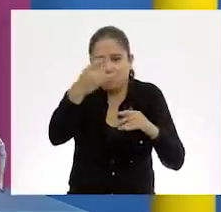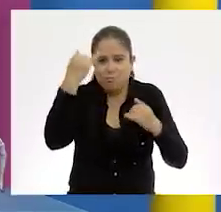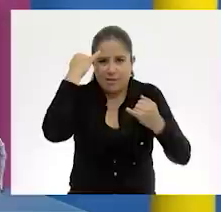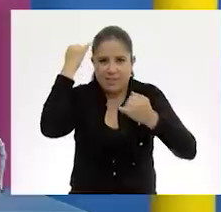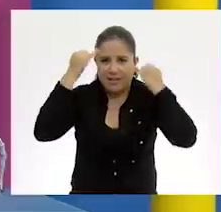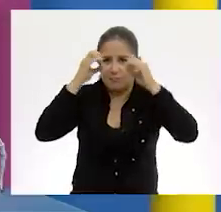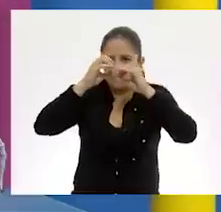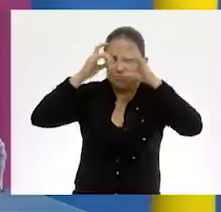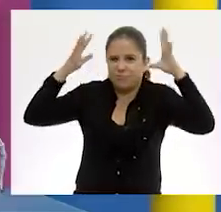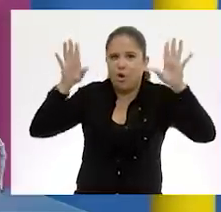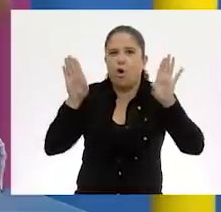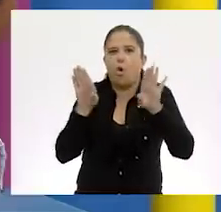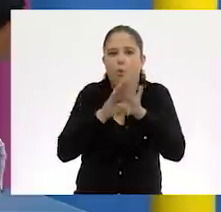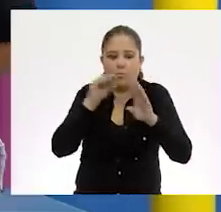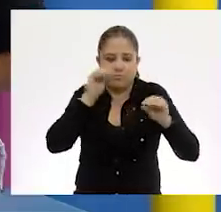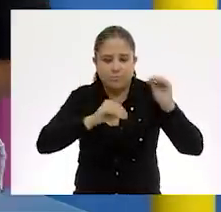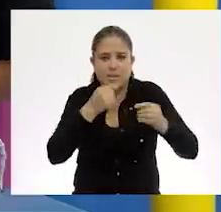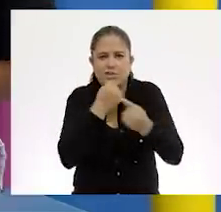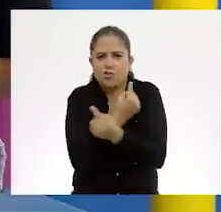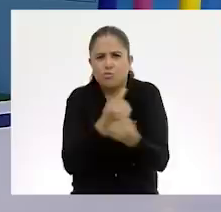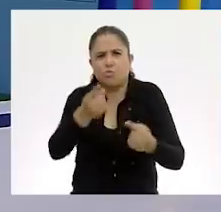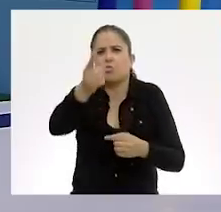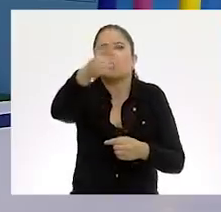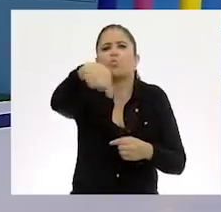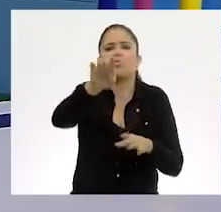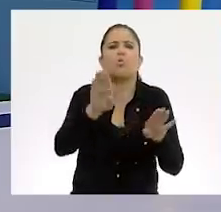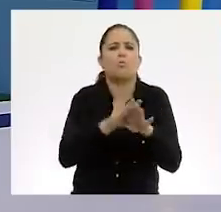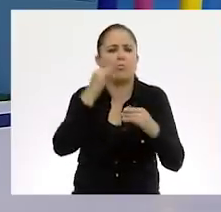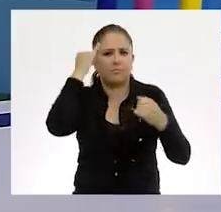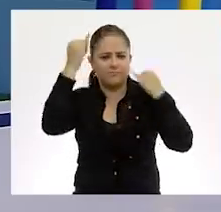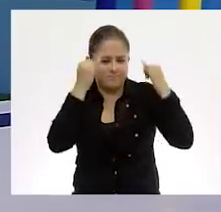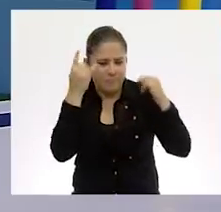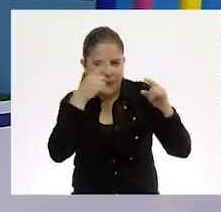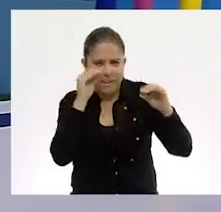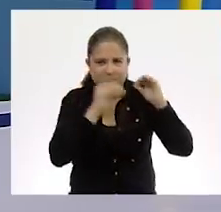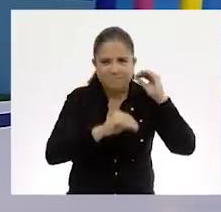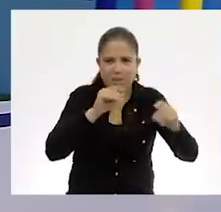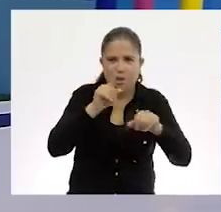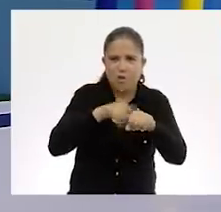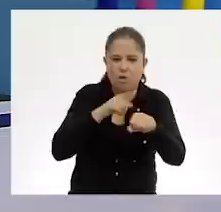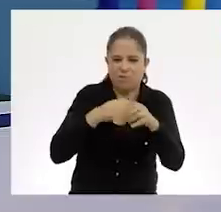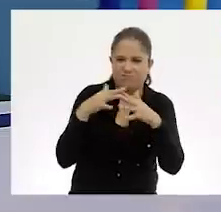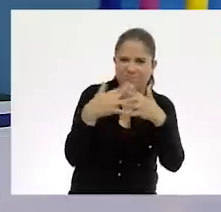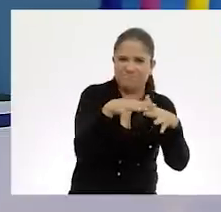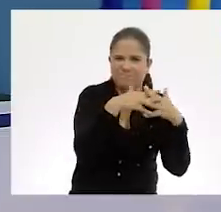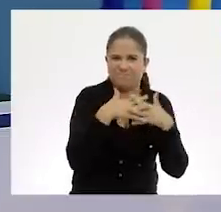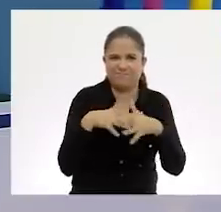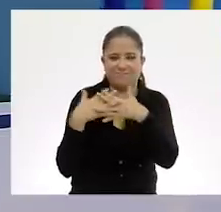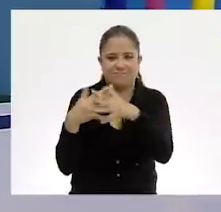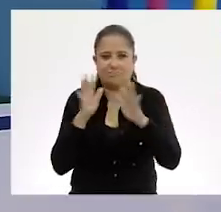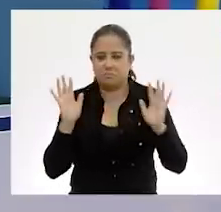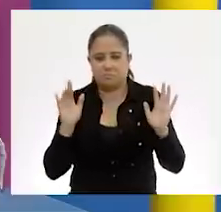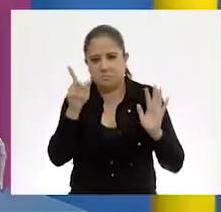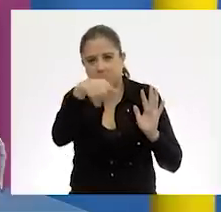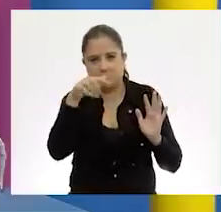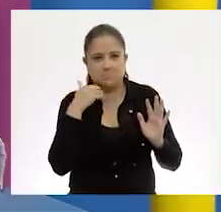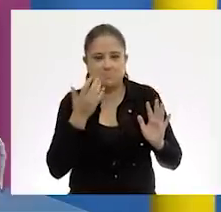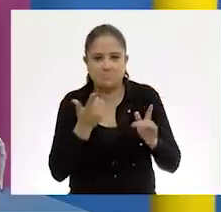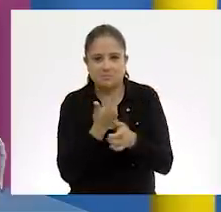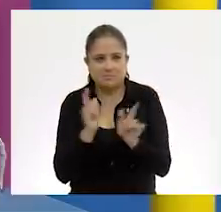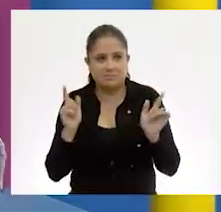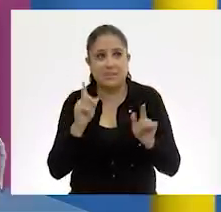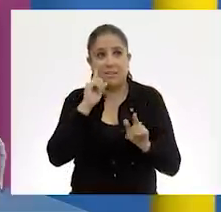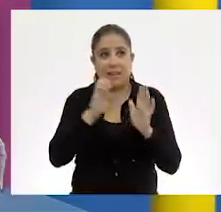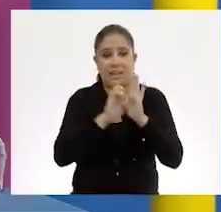de nosotros, en este caso de los niños, sería su creatividad del cómo lo diseñan. Sí, aquí les voy a mostrar un ejemplo. Eso